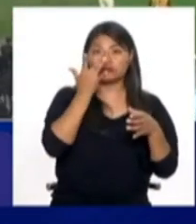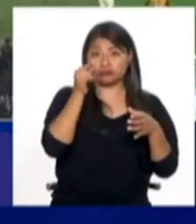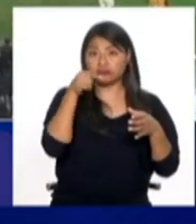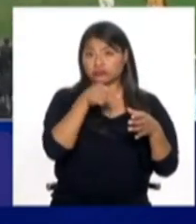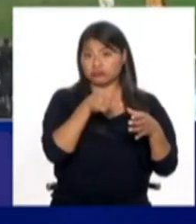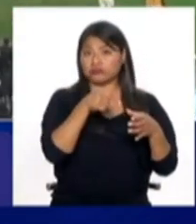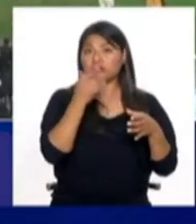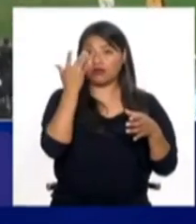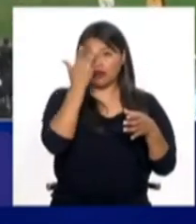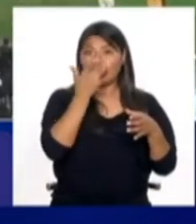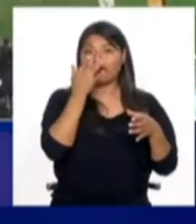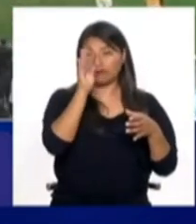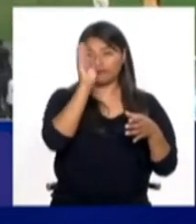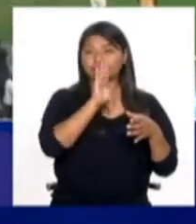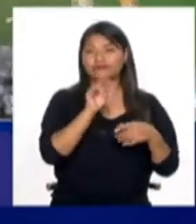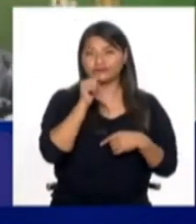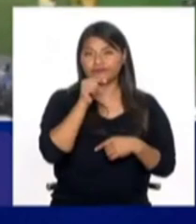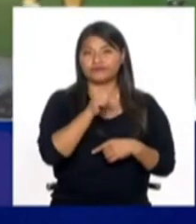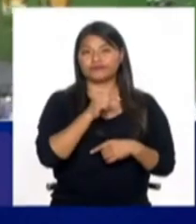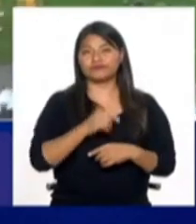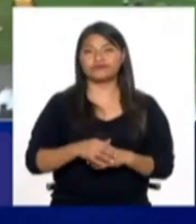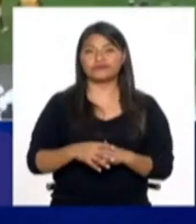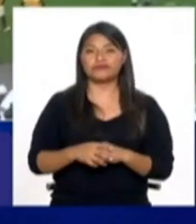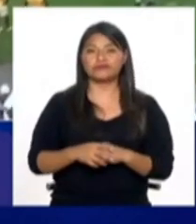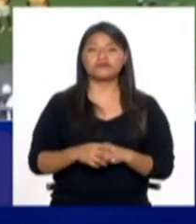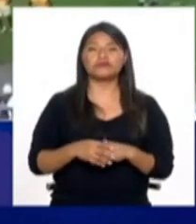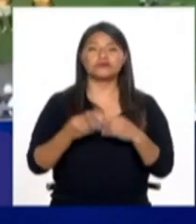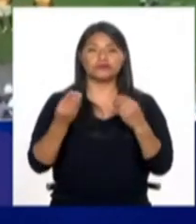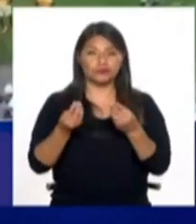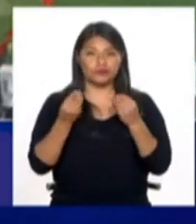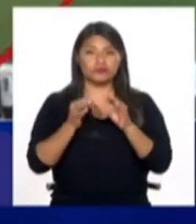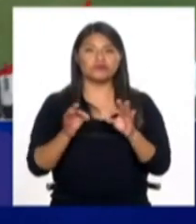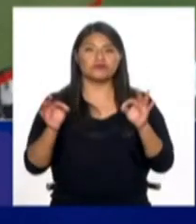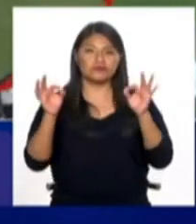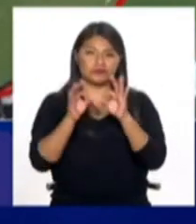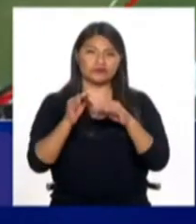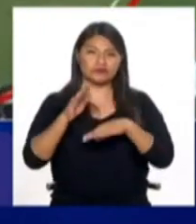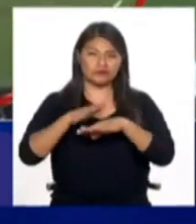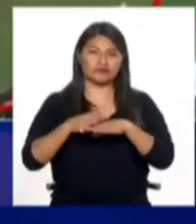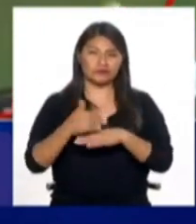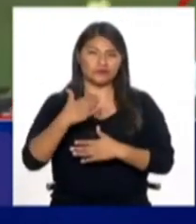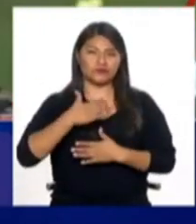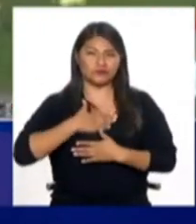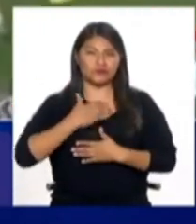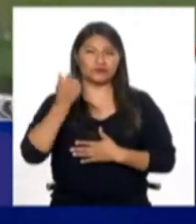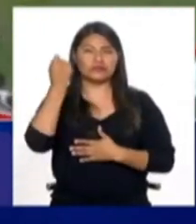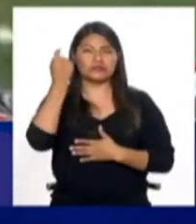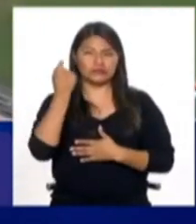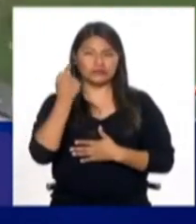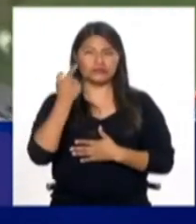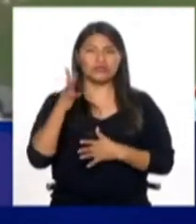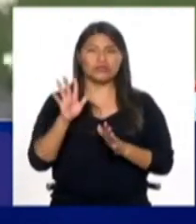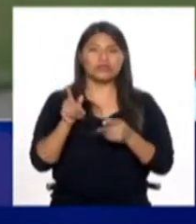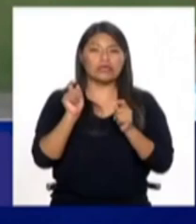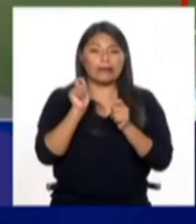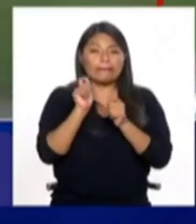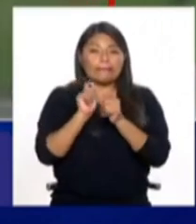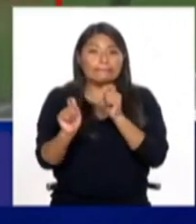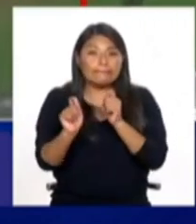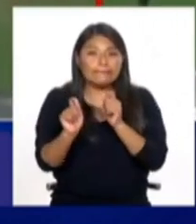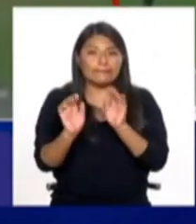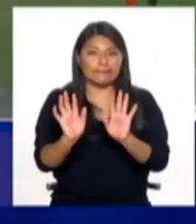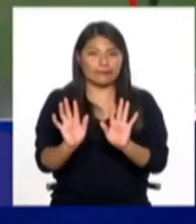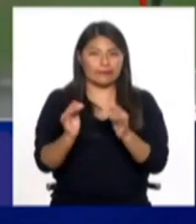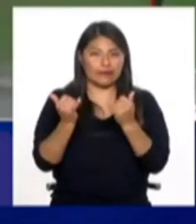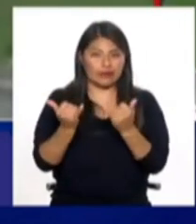afro, ¿no? Afro brasileña. Es importante que nosotros seamos conscientes de que la intencionalidad no es lo que estamos